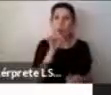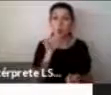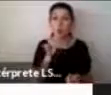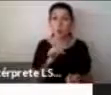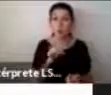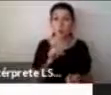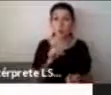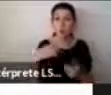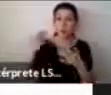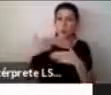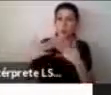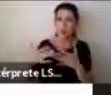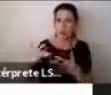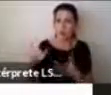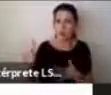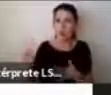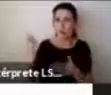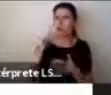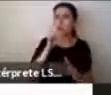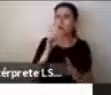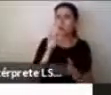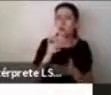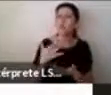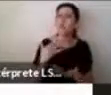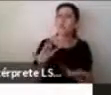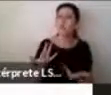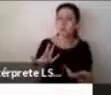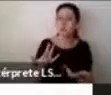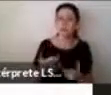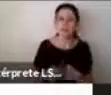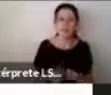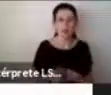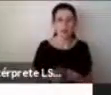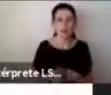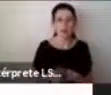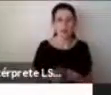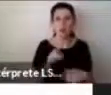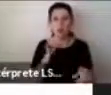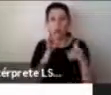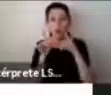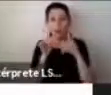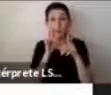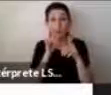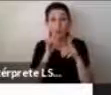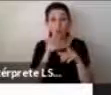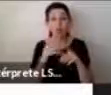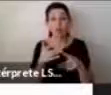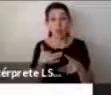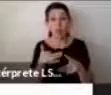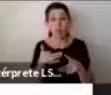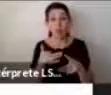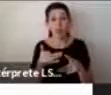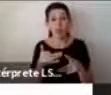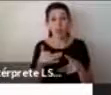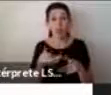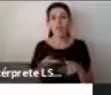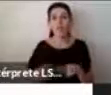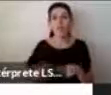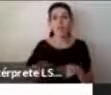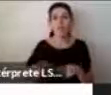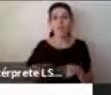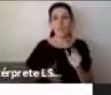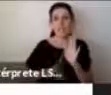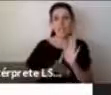decidimos incluir los cuentos porque el cuento tiene un valor bastante grande para el desarrollo socioemocional de los niños.